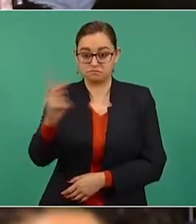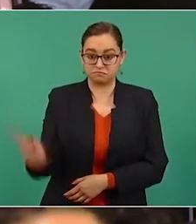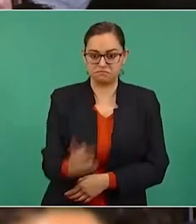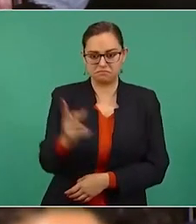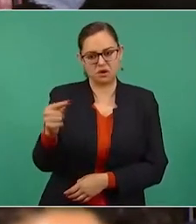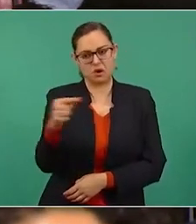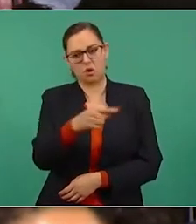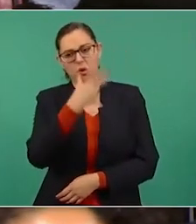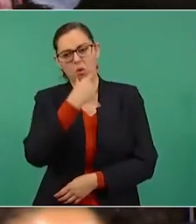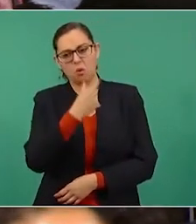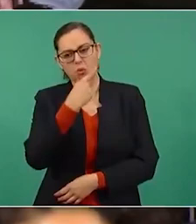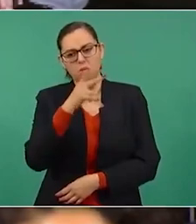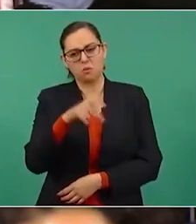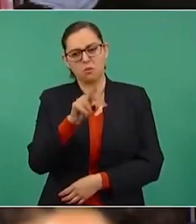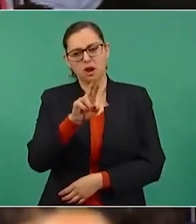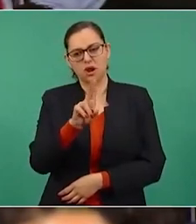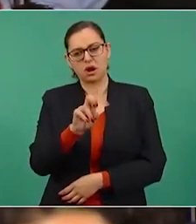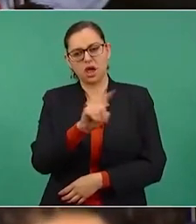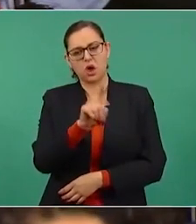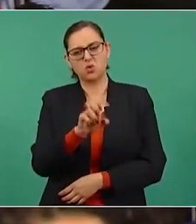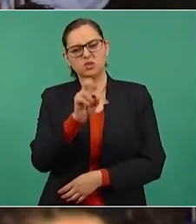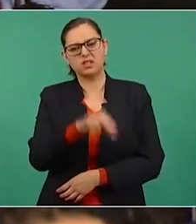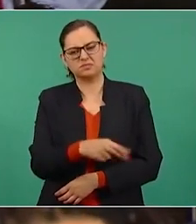respondió que lo respetaba.